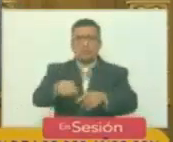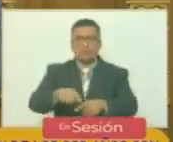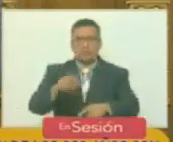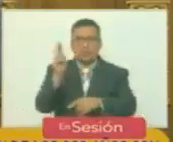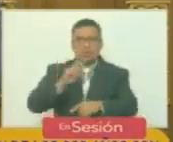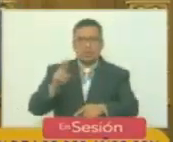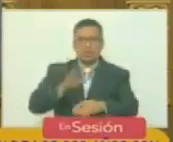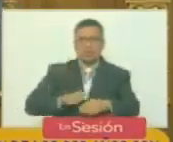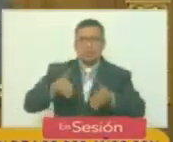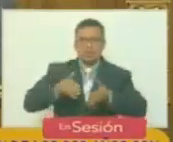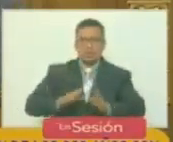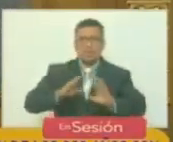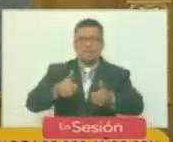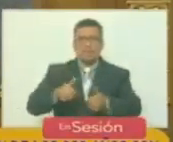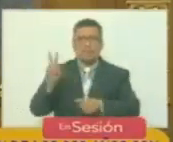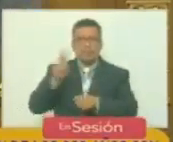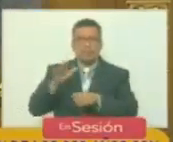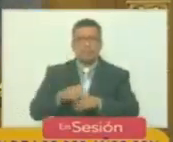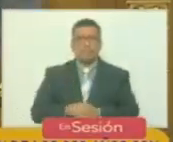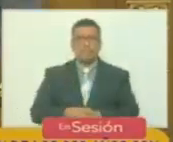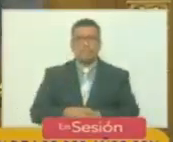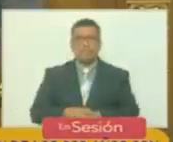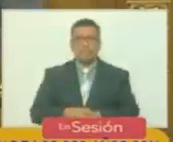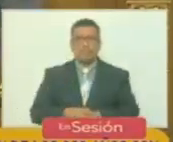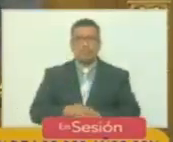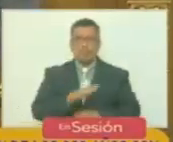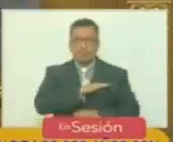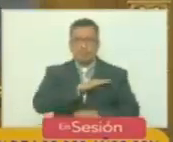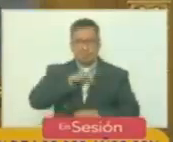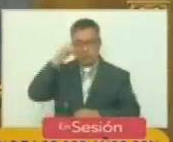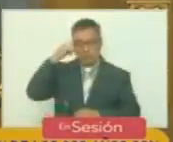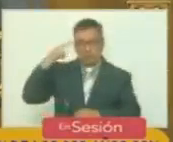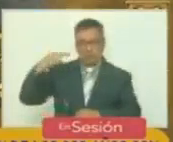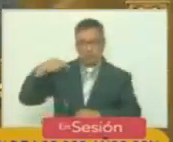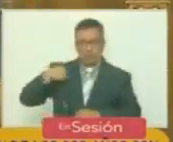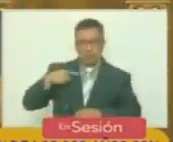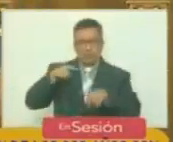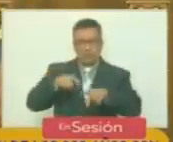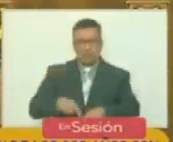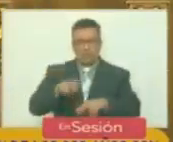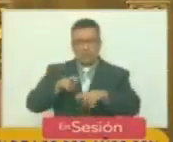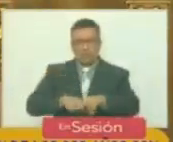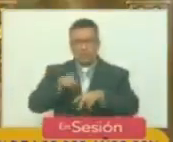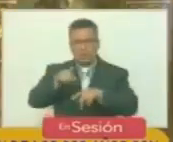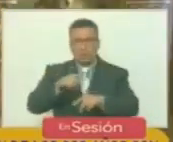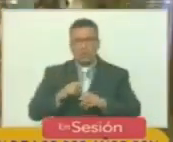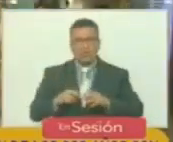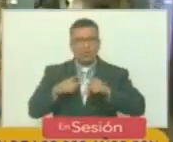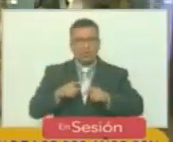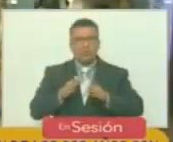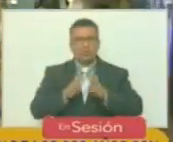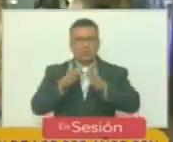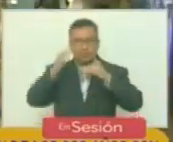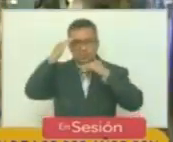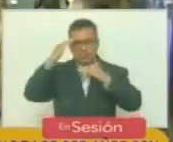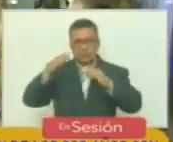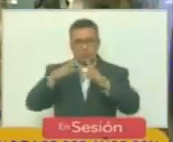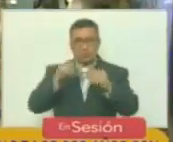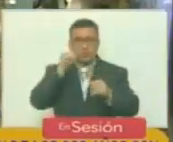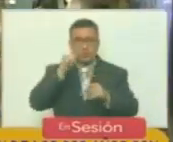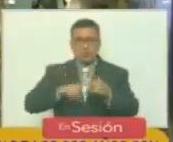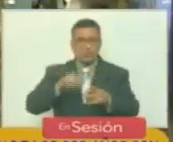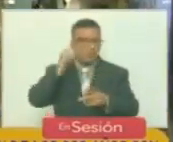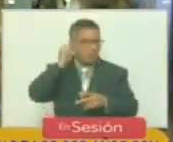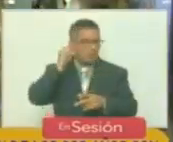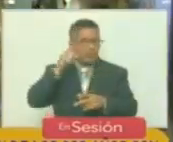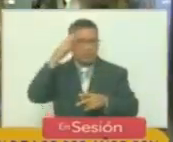república naciente de Venezuela para mí es un honor desde acá, desde este lugar enviar un saludo a todos los hombres y